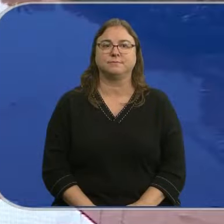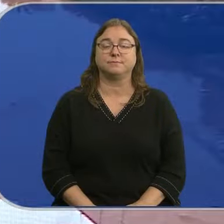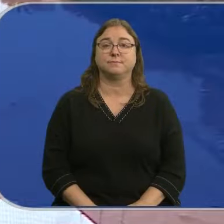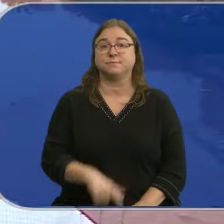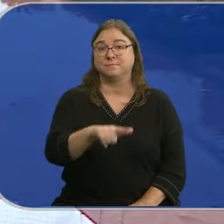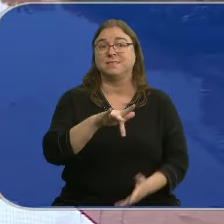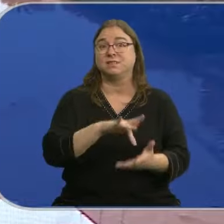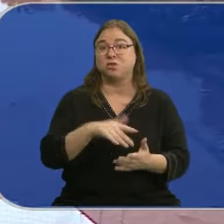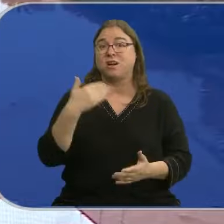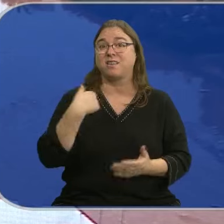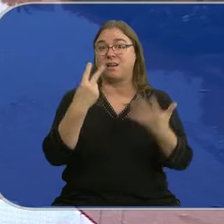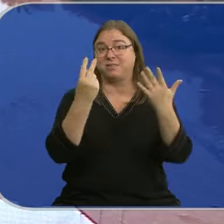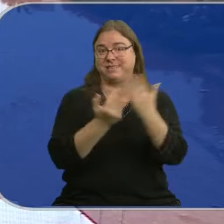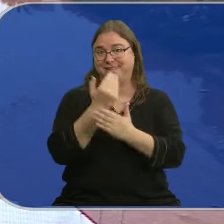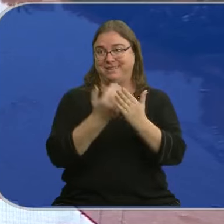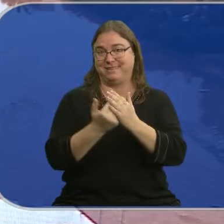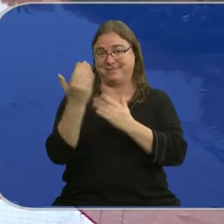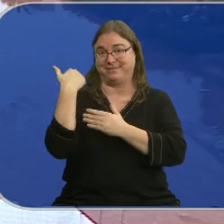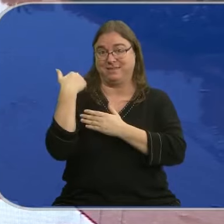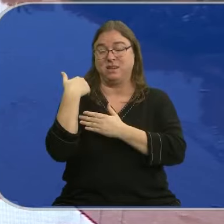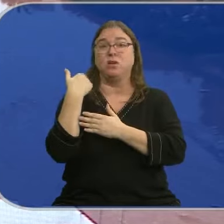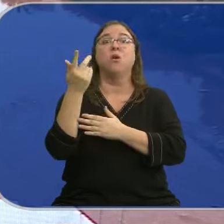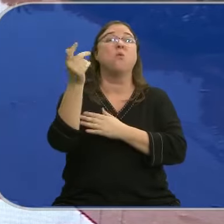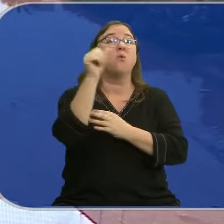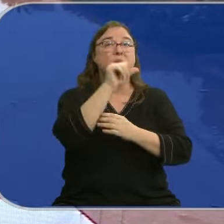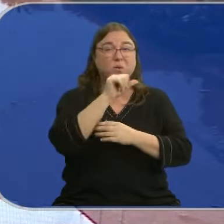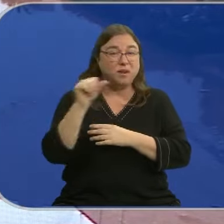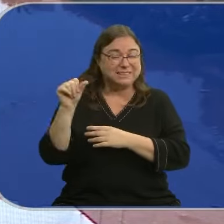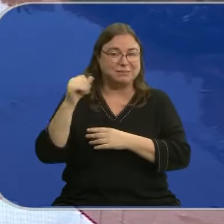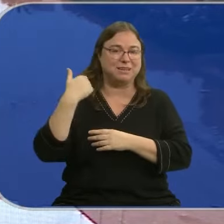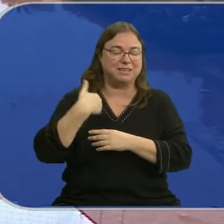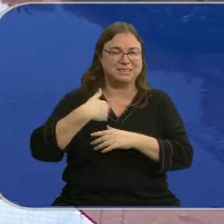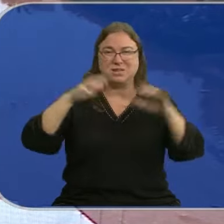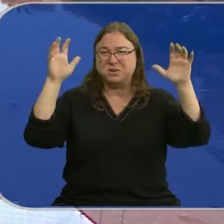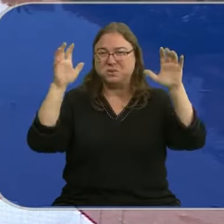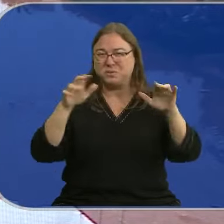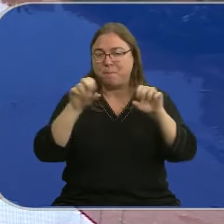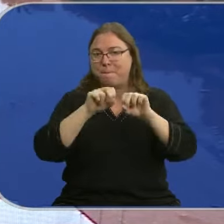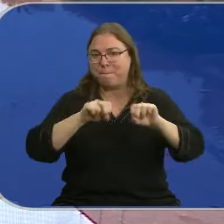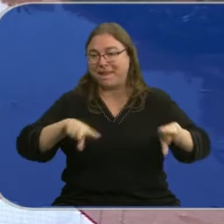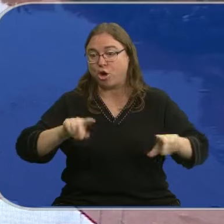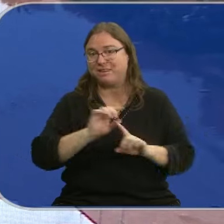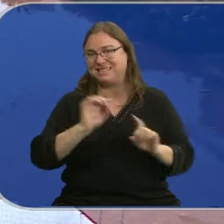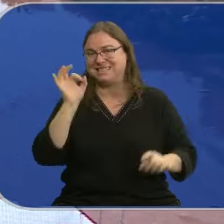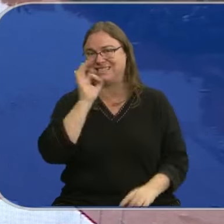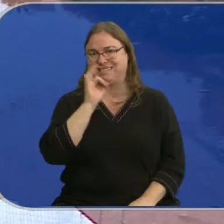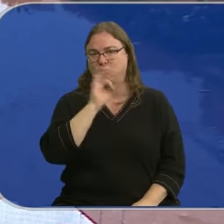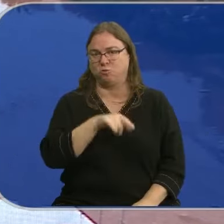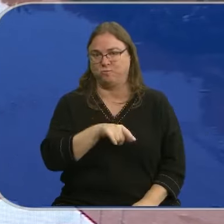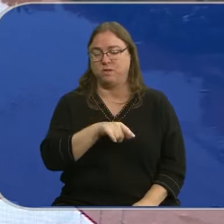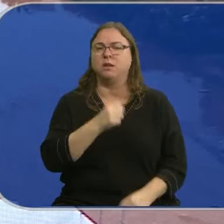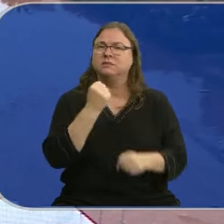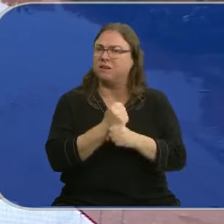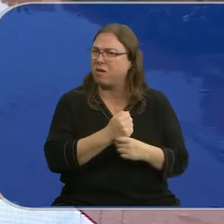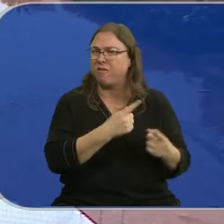Han pasado ya siete días de estos momentos. Una semana después de la Dana más devastadora del siglo aún hay mucho trabajo en Valencia. Hay